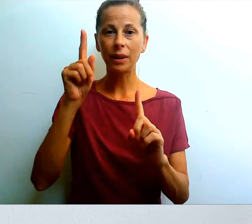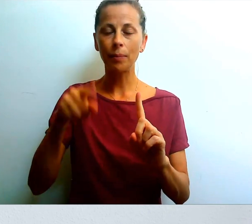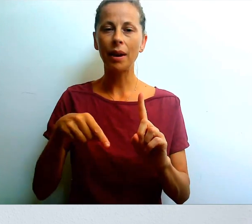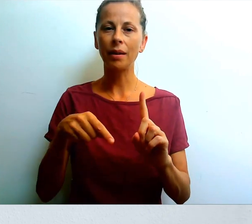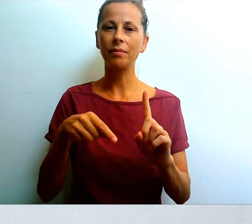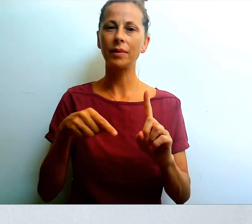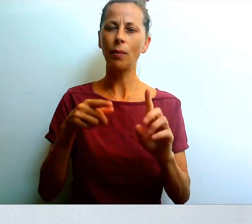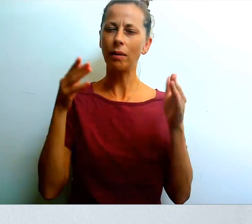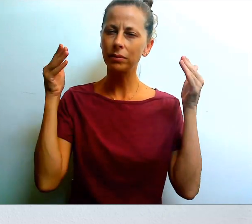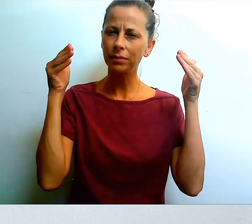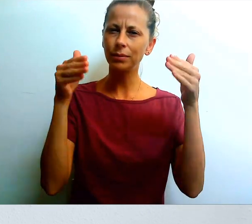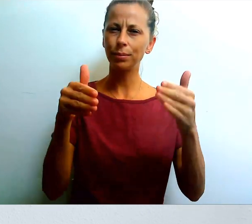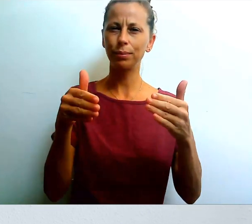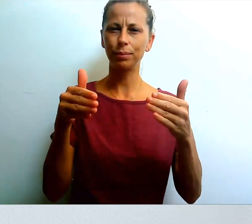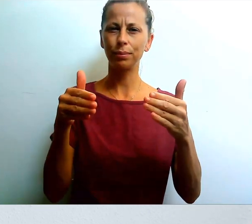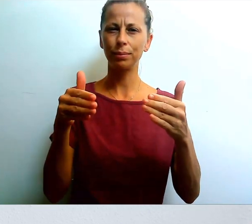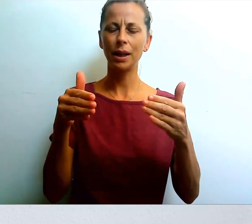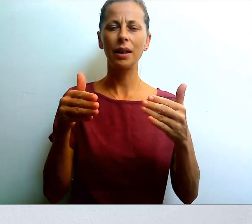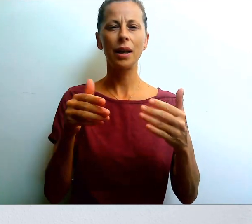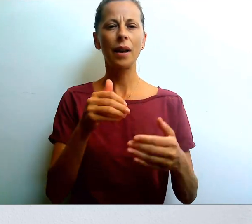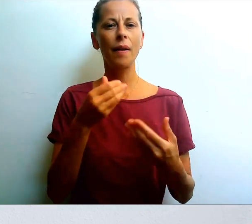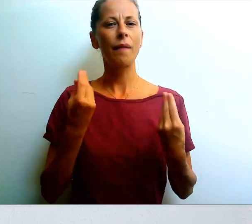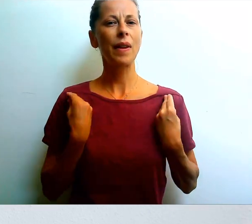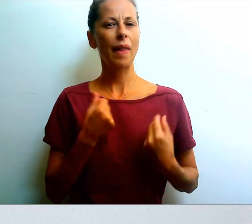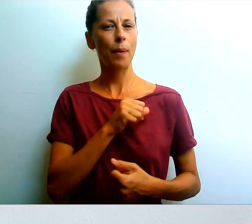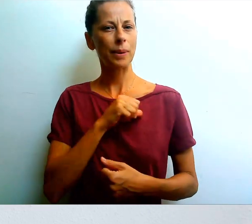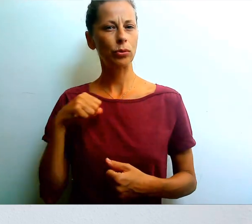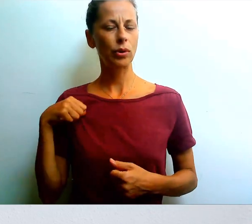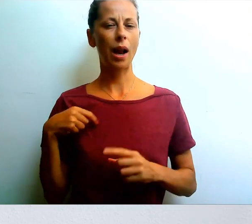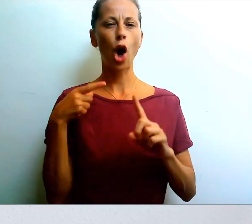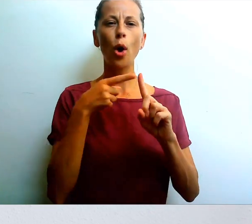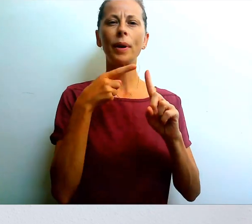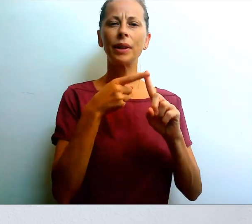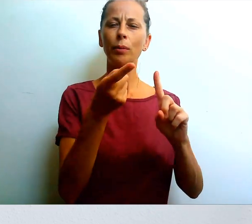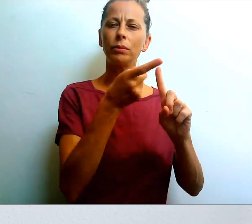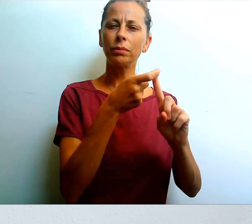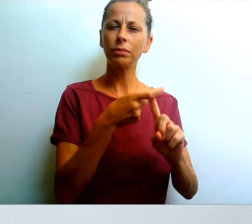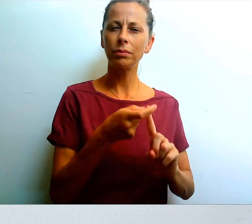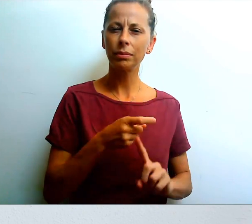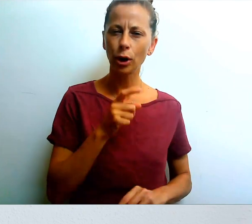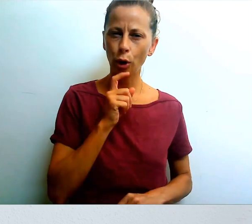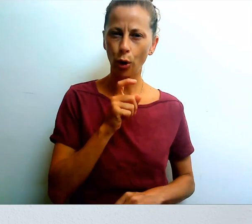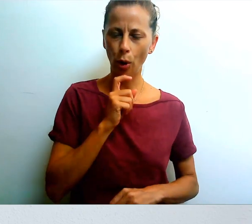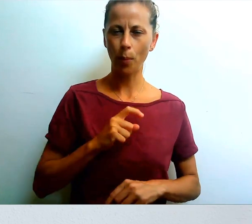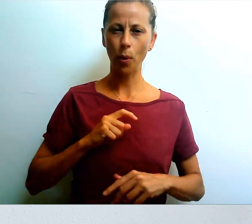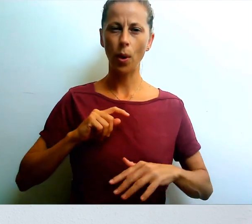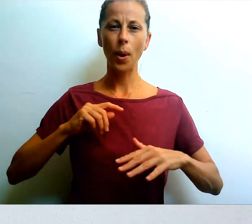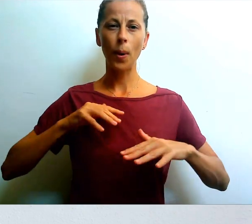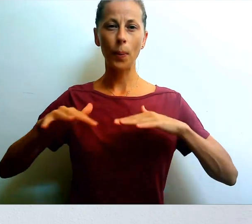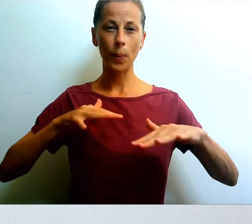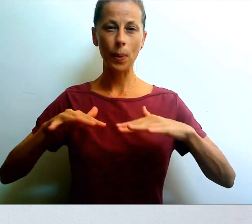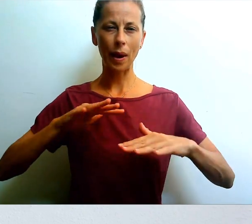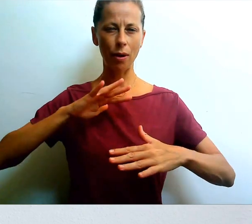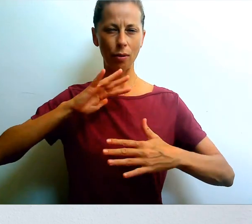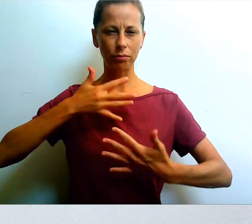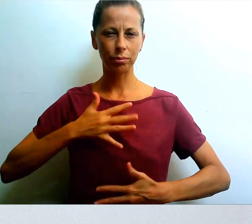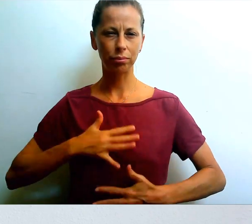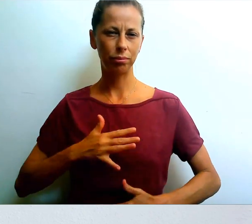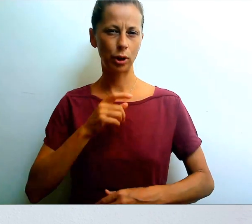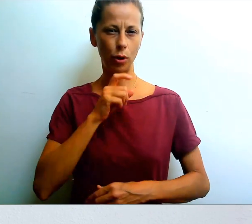de crecimiento personal a través de la consecución de objetivos, de la vibración y bueno,